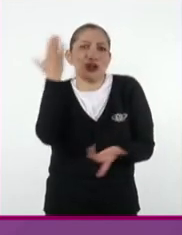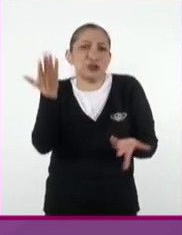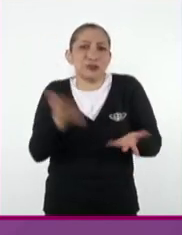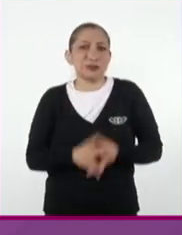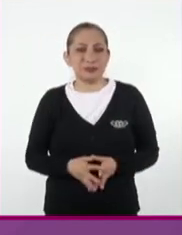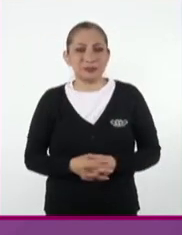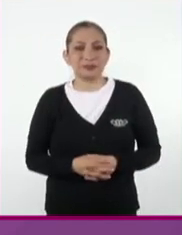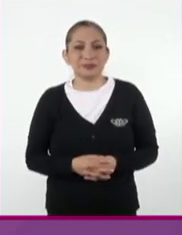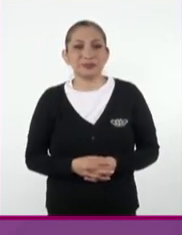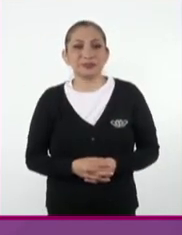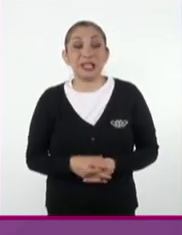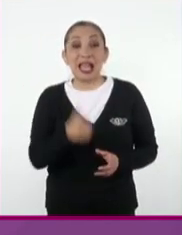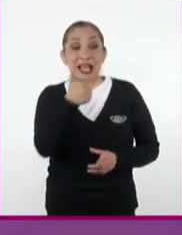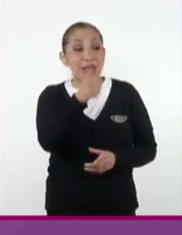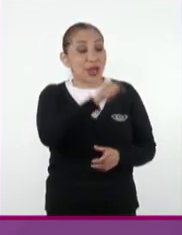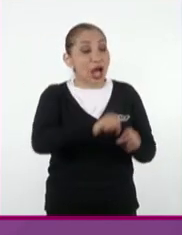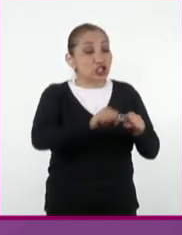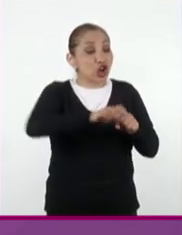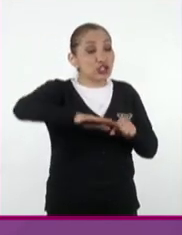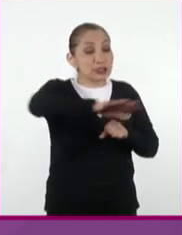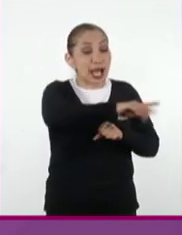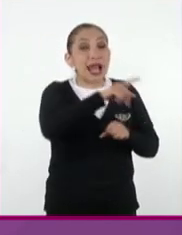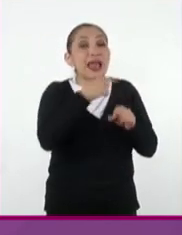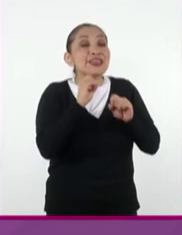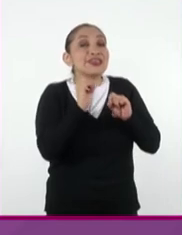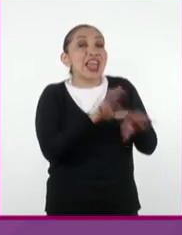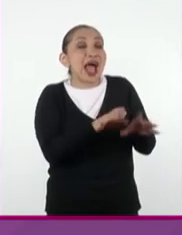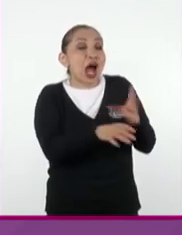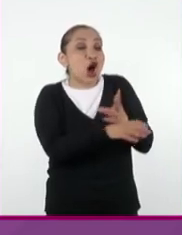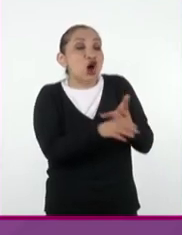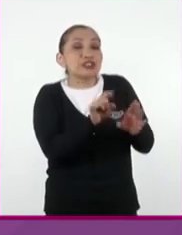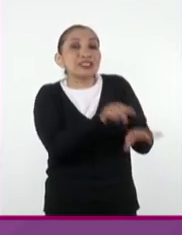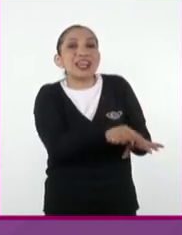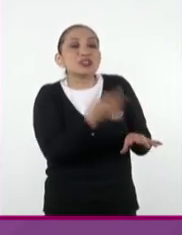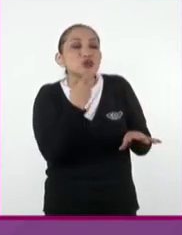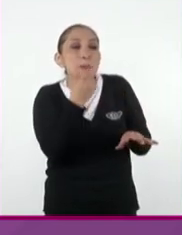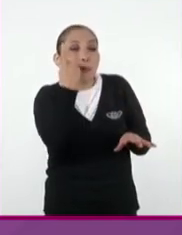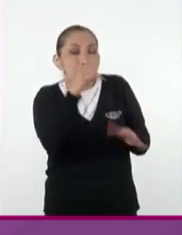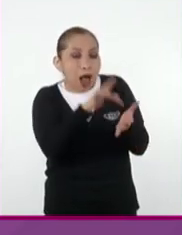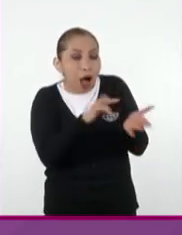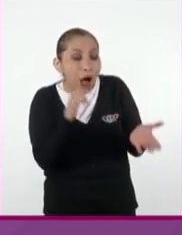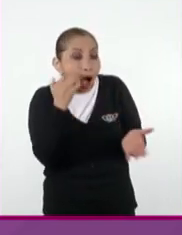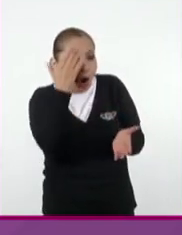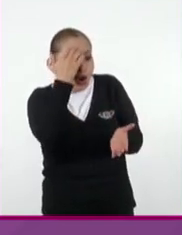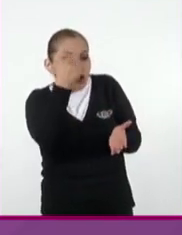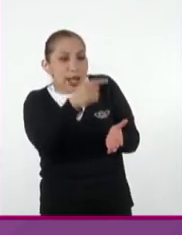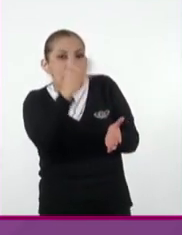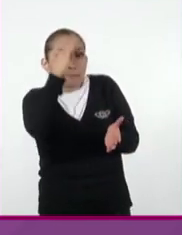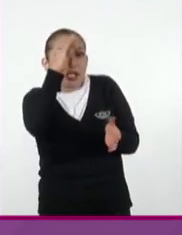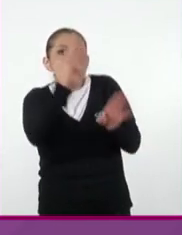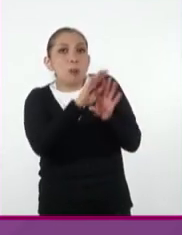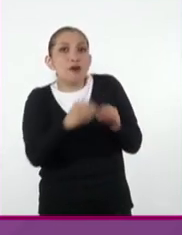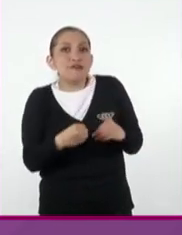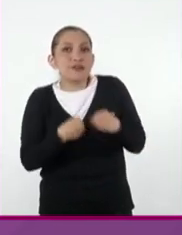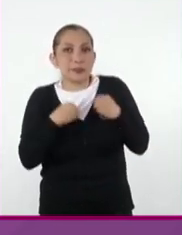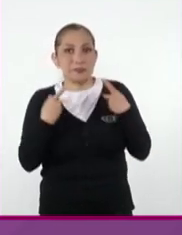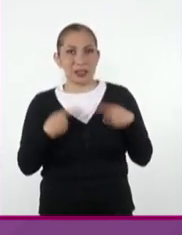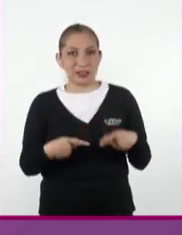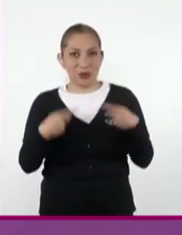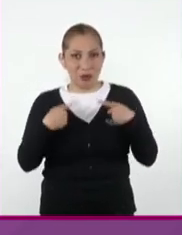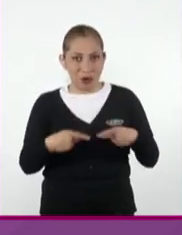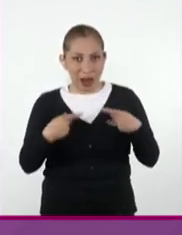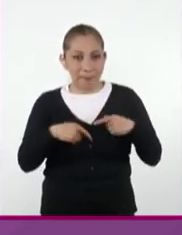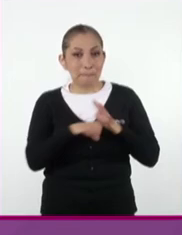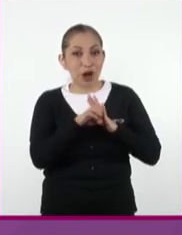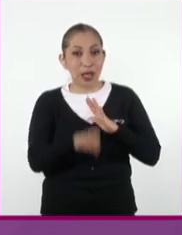inventado. Cada sociedad ha dejado diferentes huellas que hoy utilizamos para conocer lo que pensaban y cómo vivían las personas,